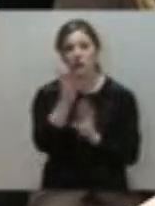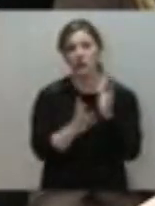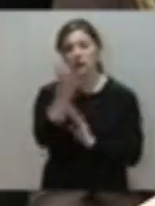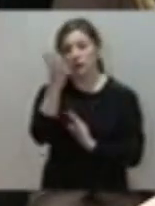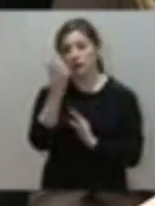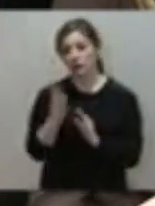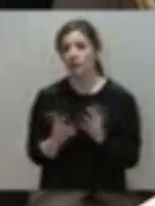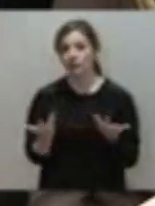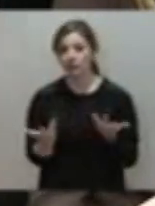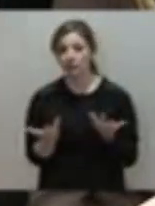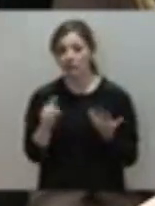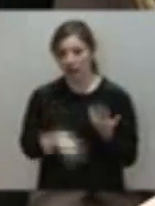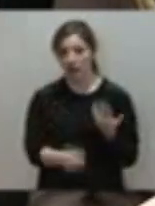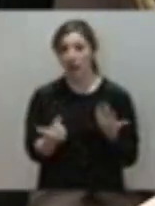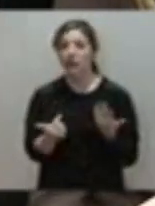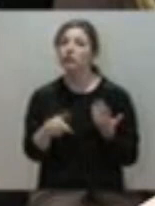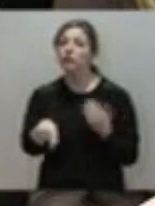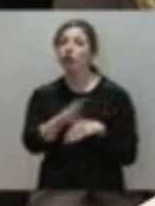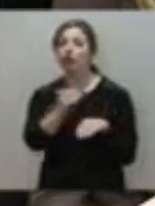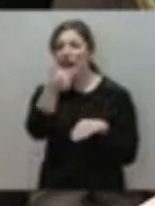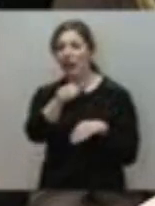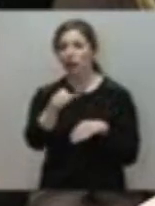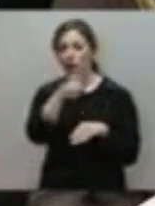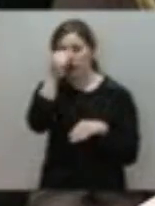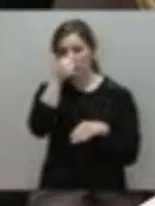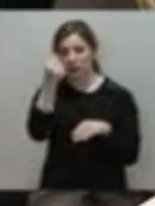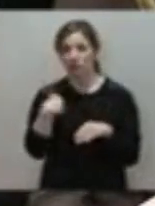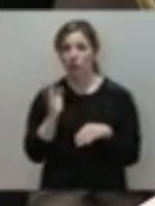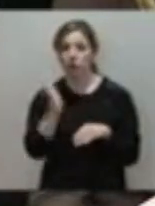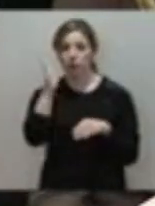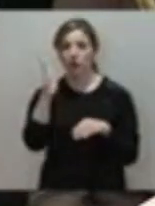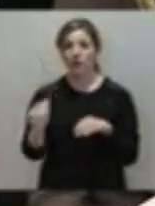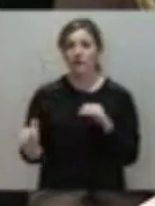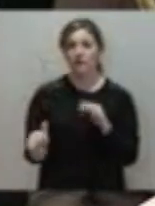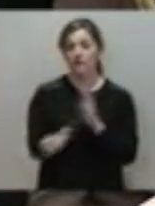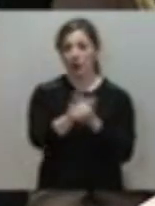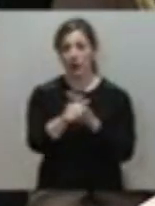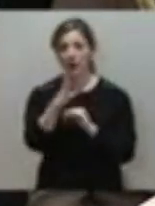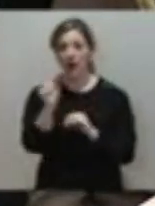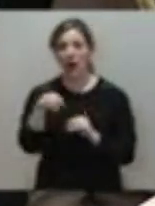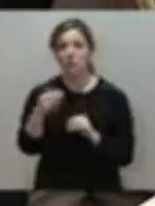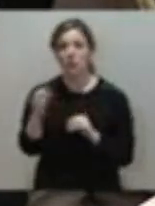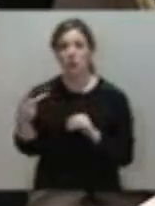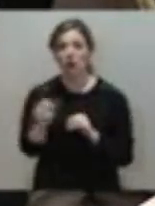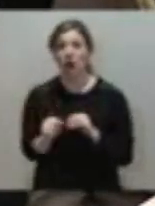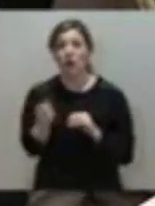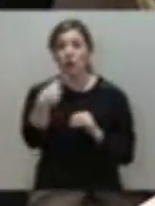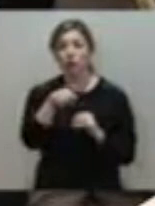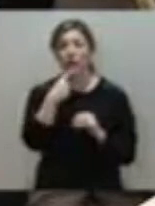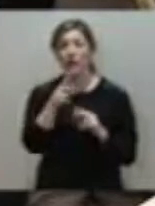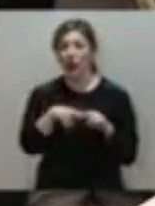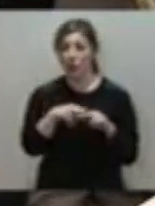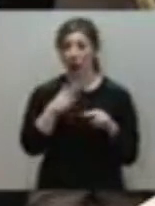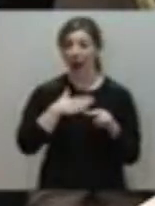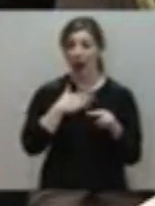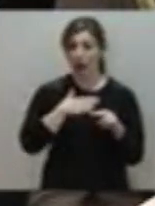Ese era consejero socialista, condenado por el fraude de la camocha. Ustedes, hijos, no se están huyendo, carbón autóctono por